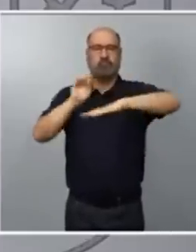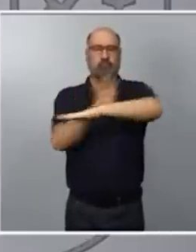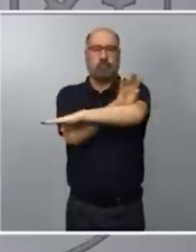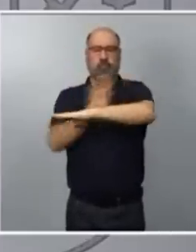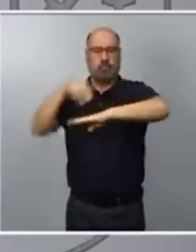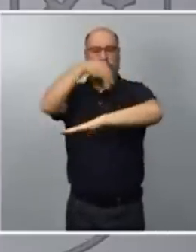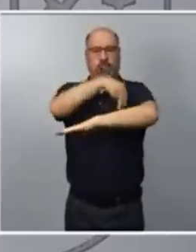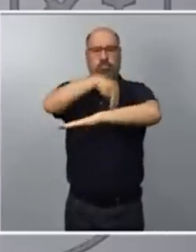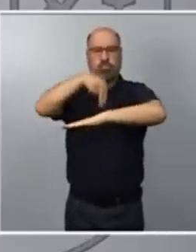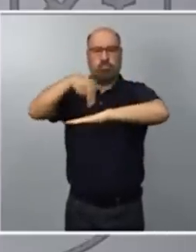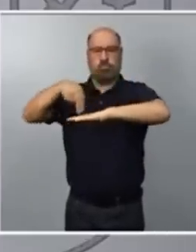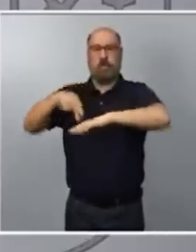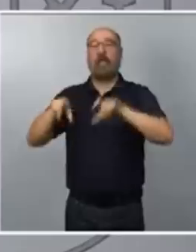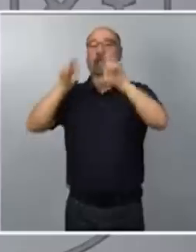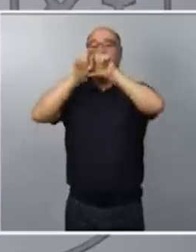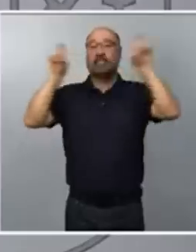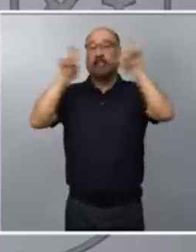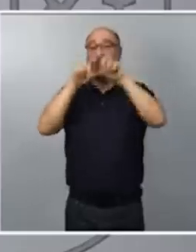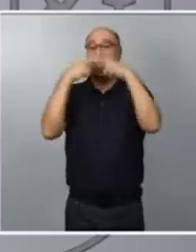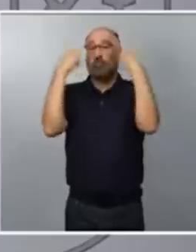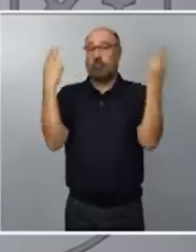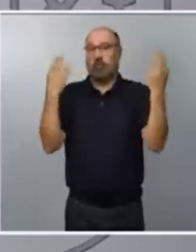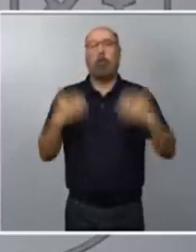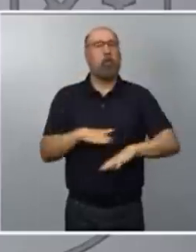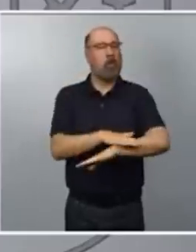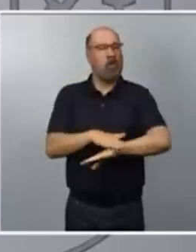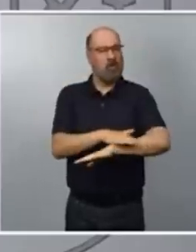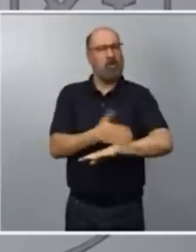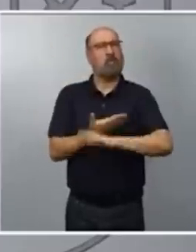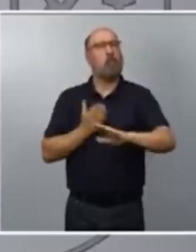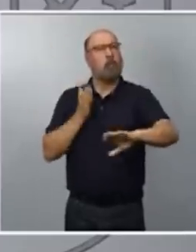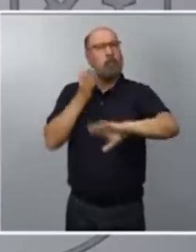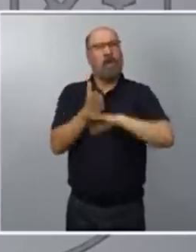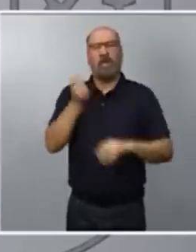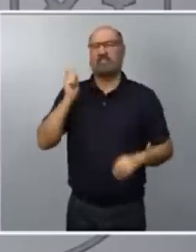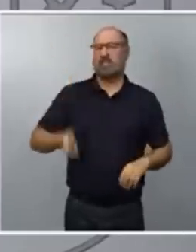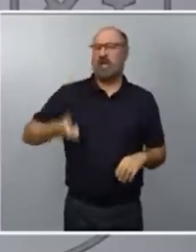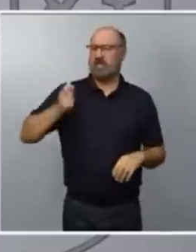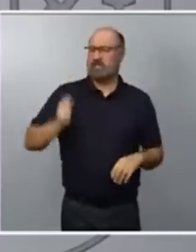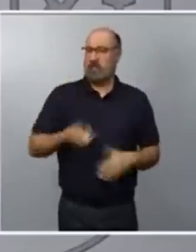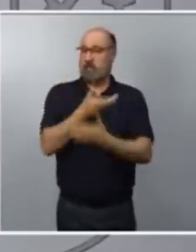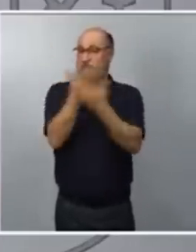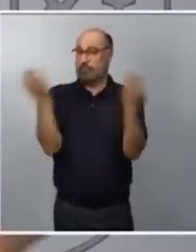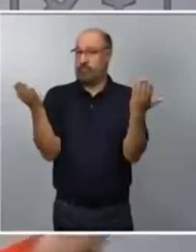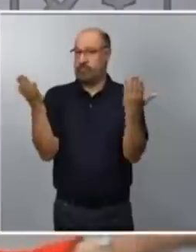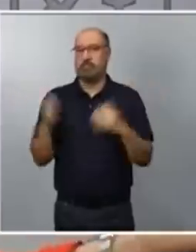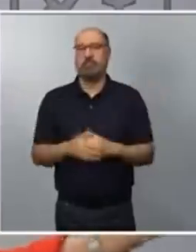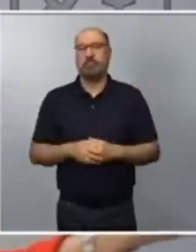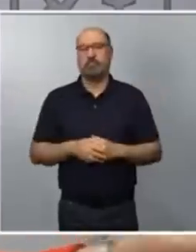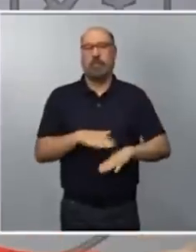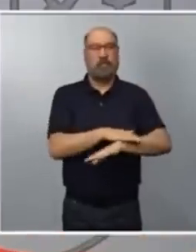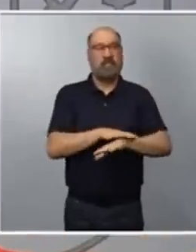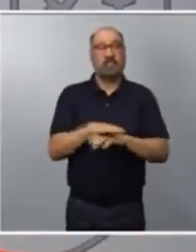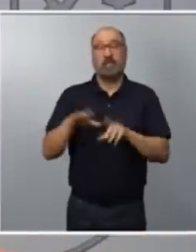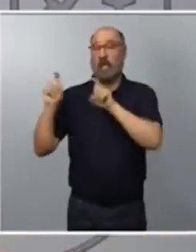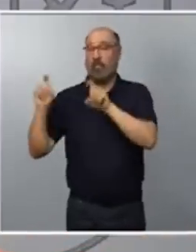distintas Administraciones públicas, que el Gobierno suele asistir a este tipo de actos institucionales siempre. La ministra de